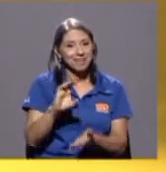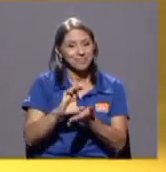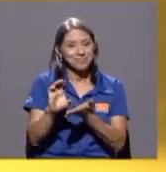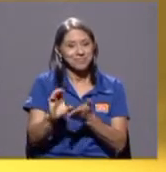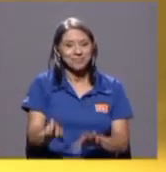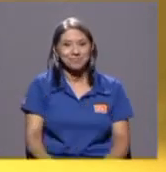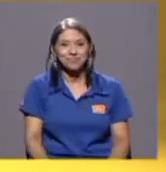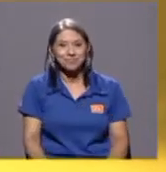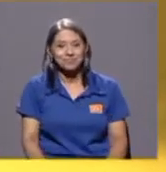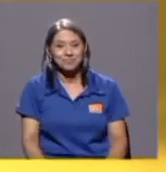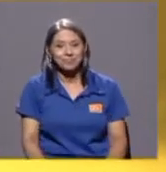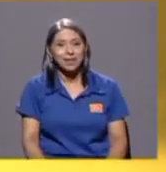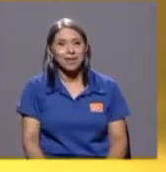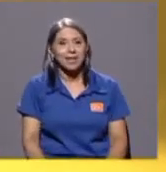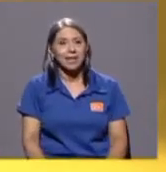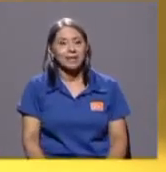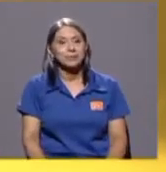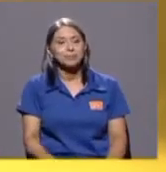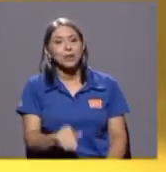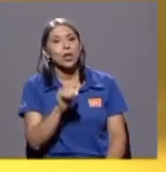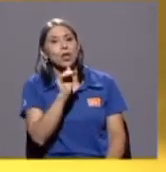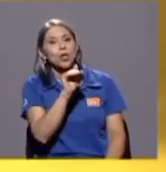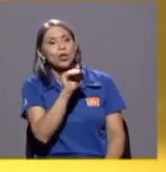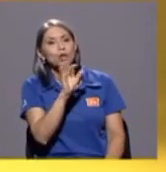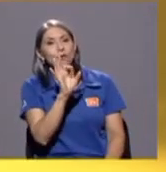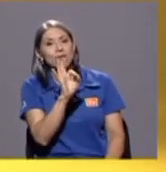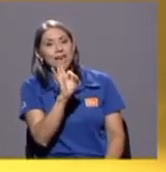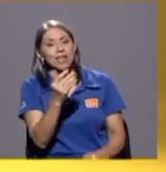regresemos a a a francisco